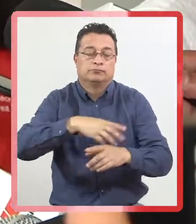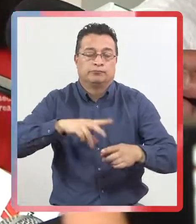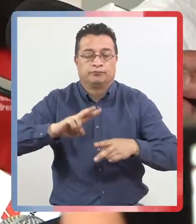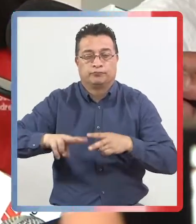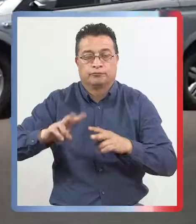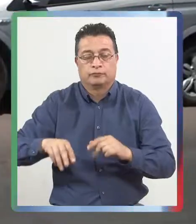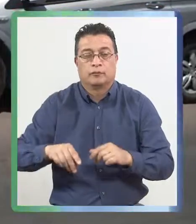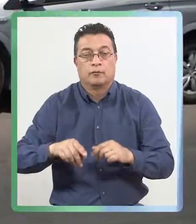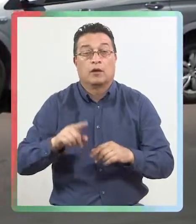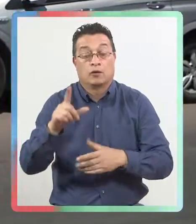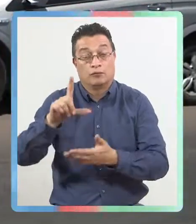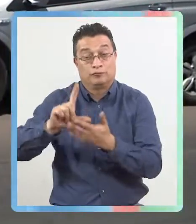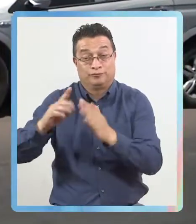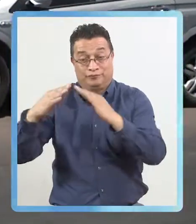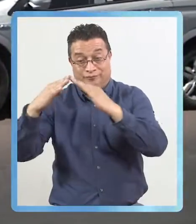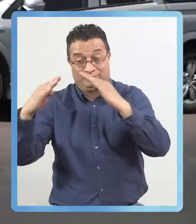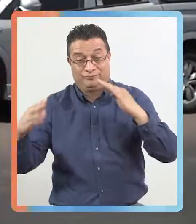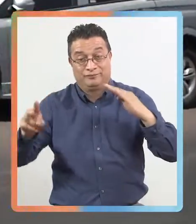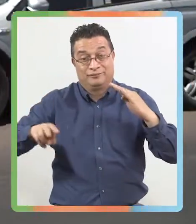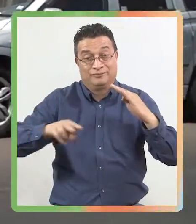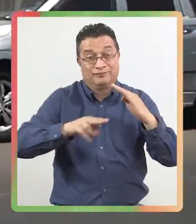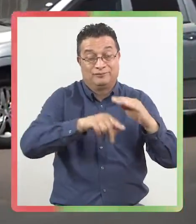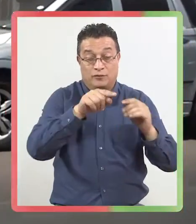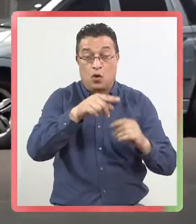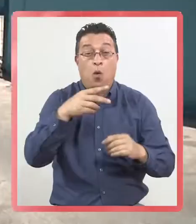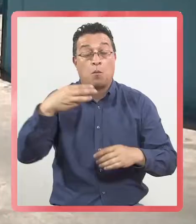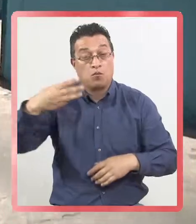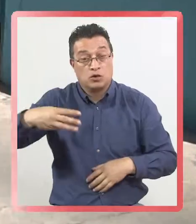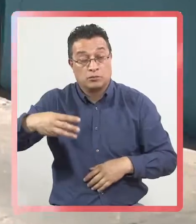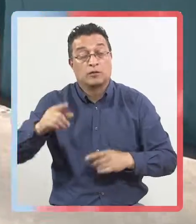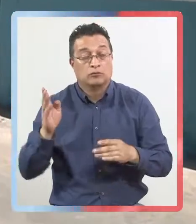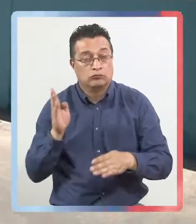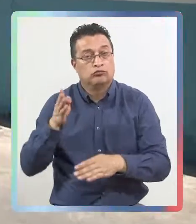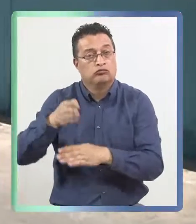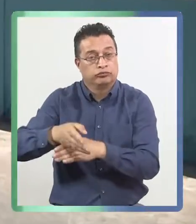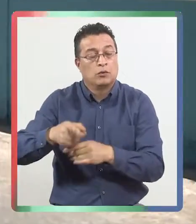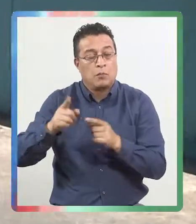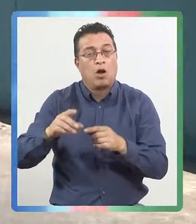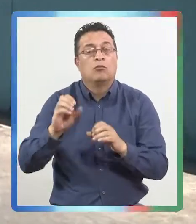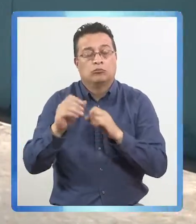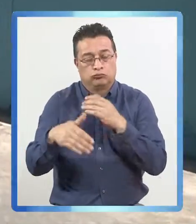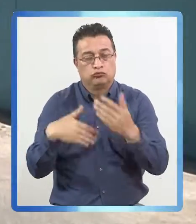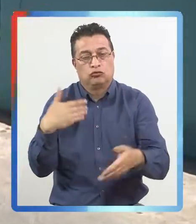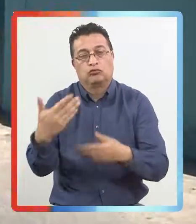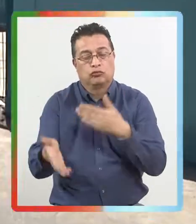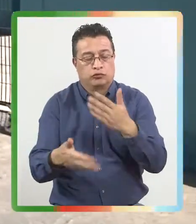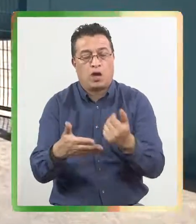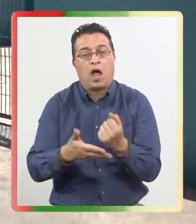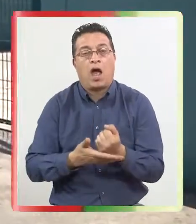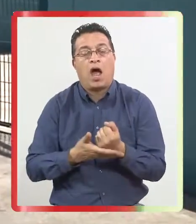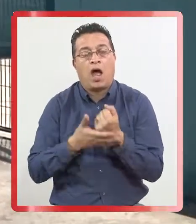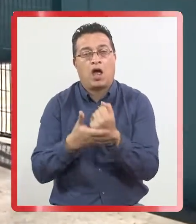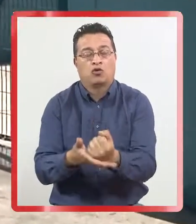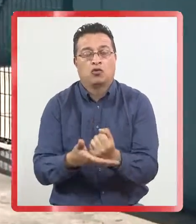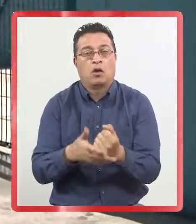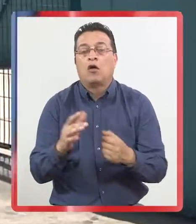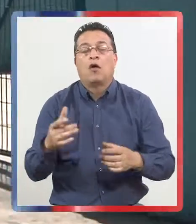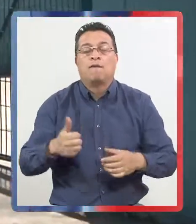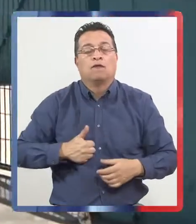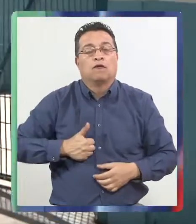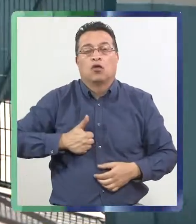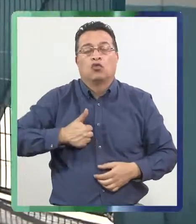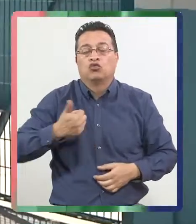lugar que ha sido afectado. Hasta los albergues dispuestos por el municipio llegaron muchas personas a entregar ayuda